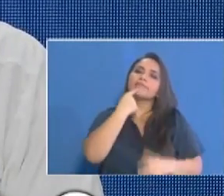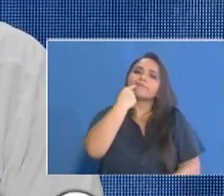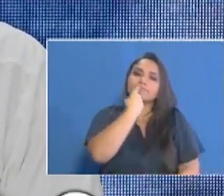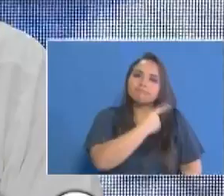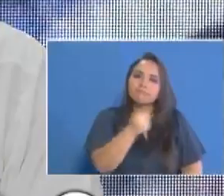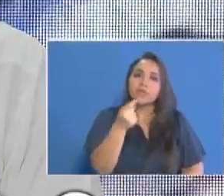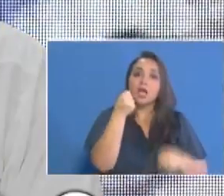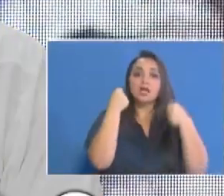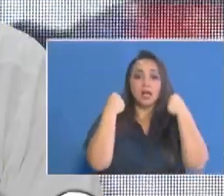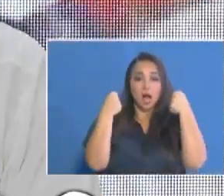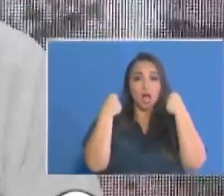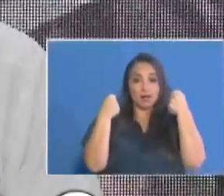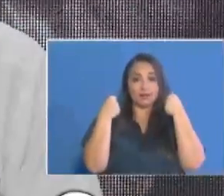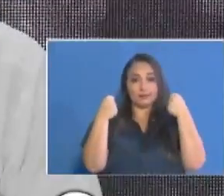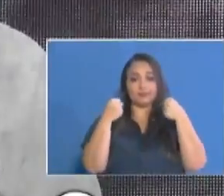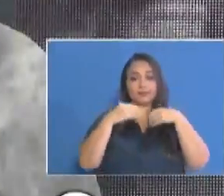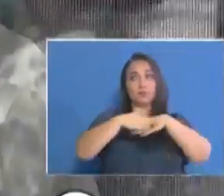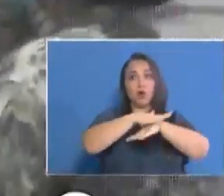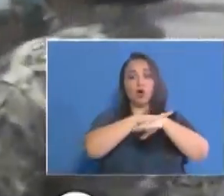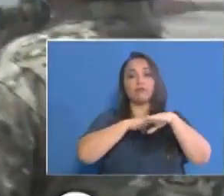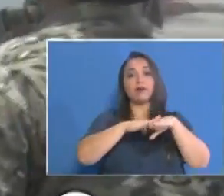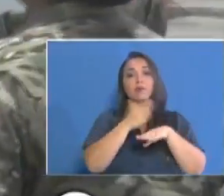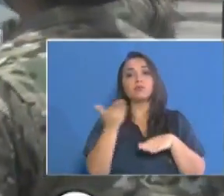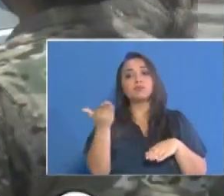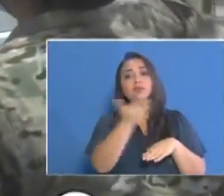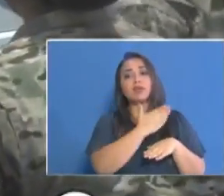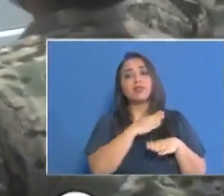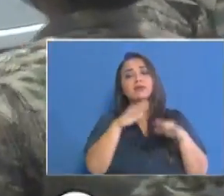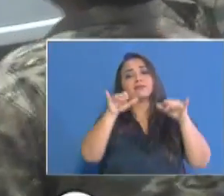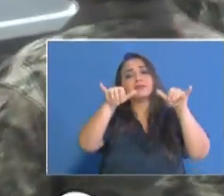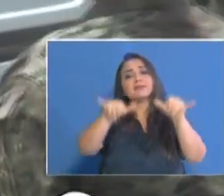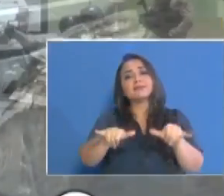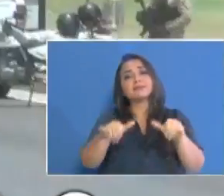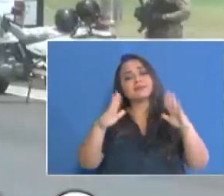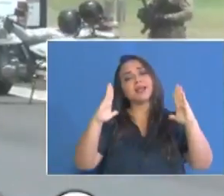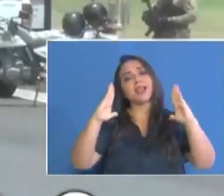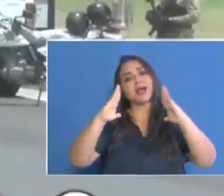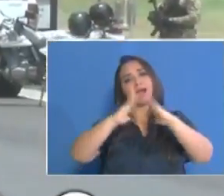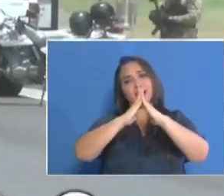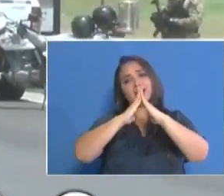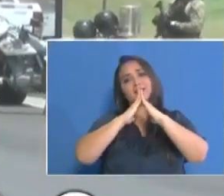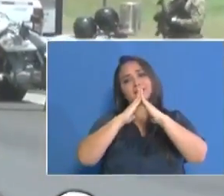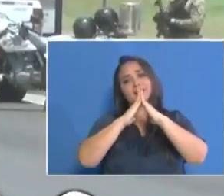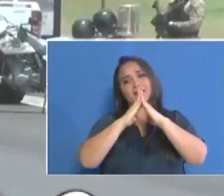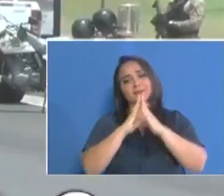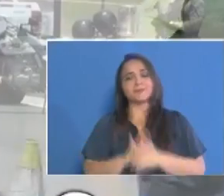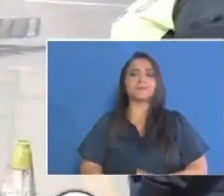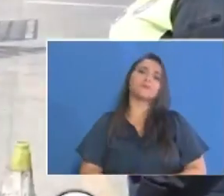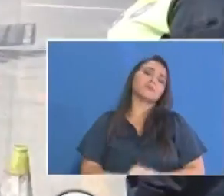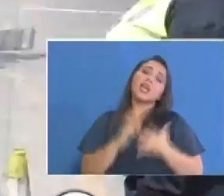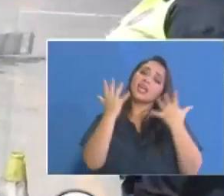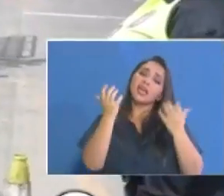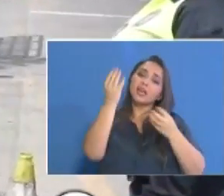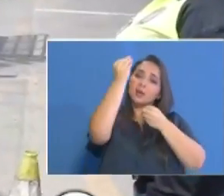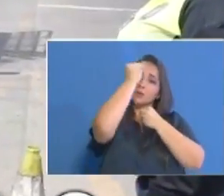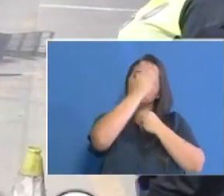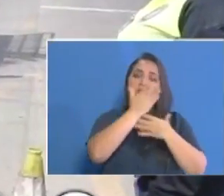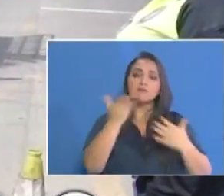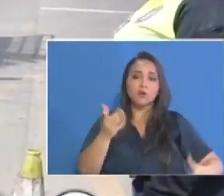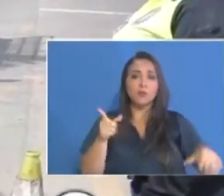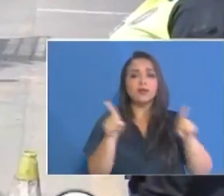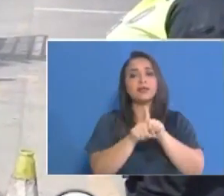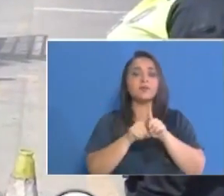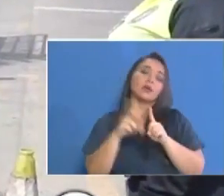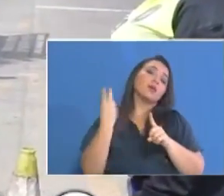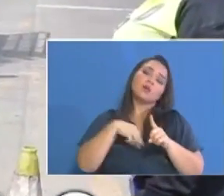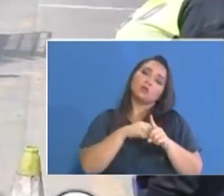conductores para atender la medida de quedarse en casa queremos informar que